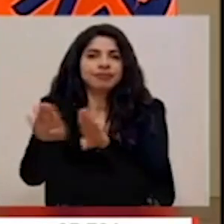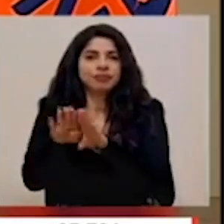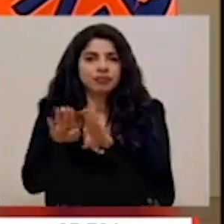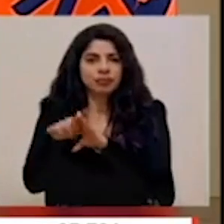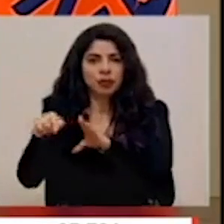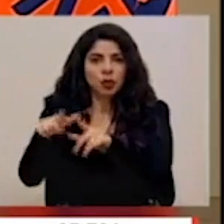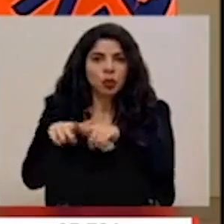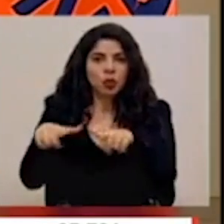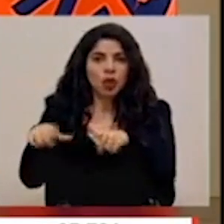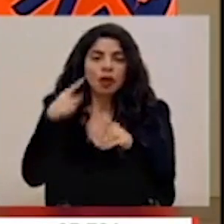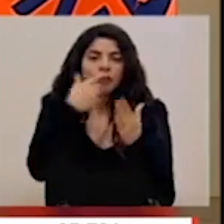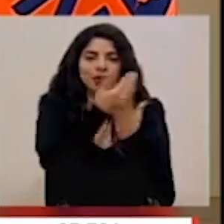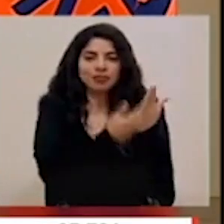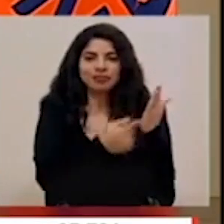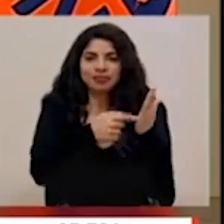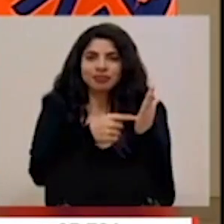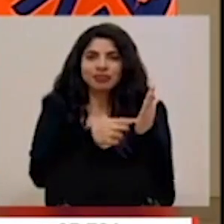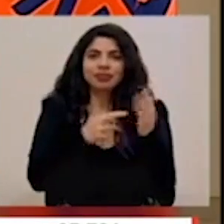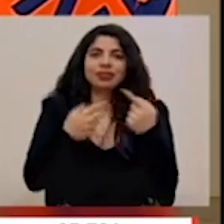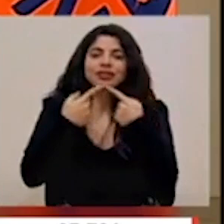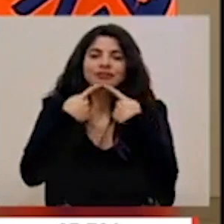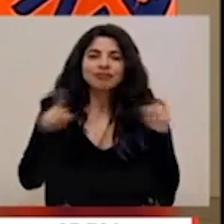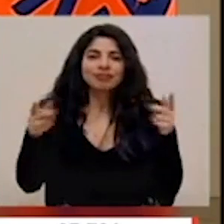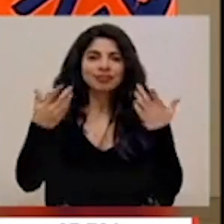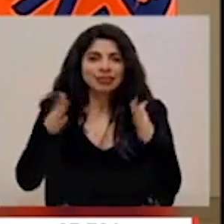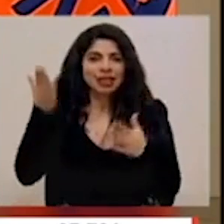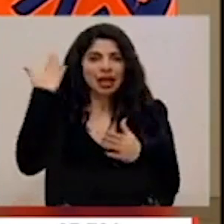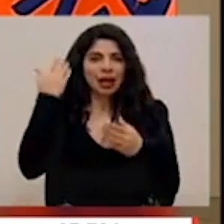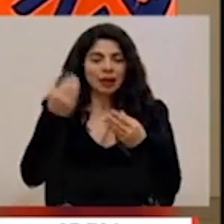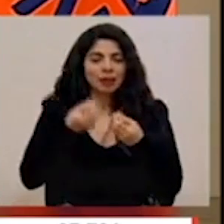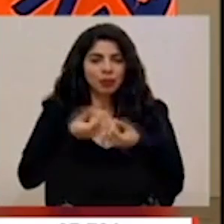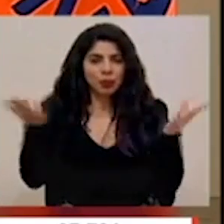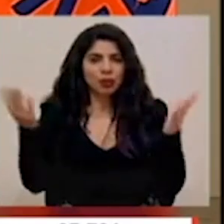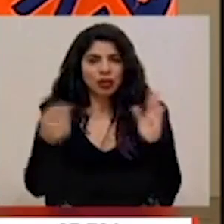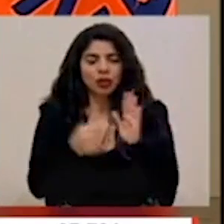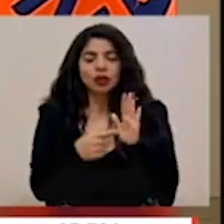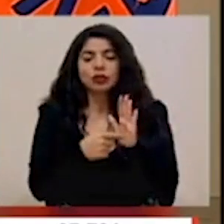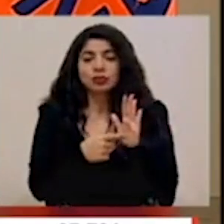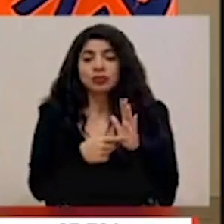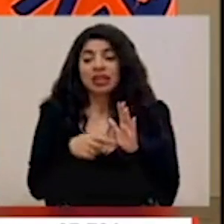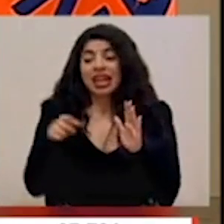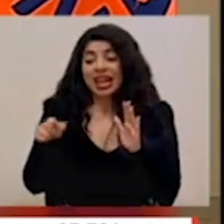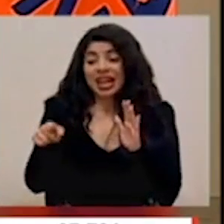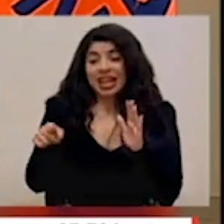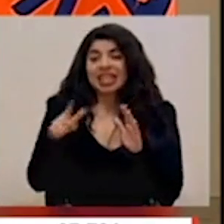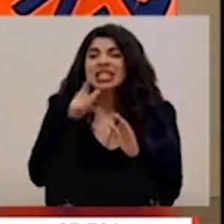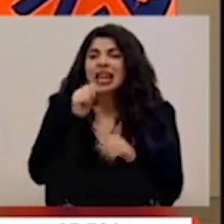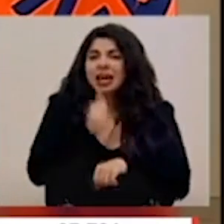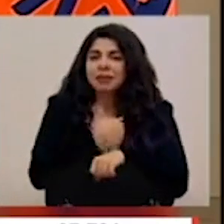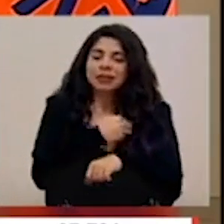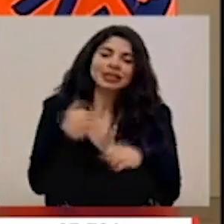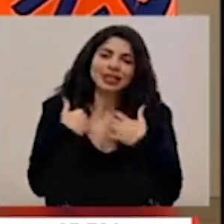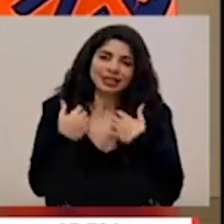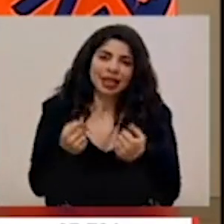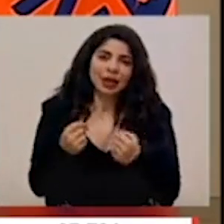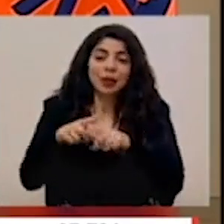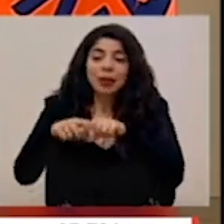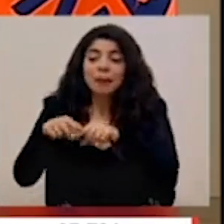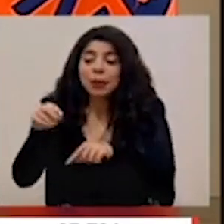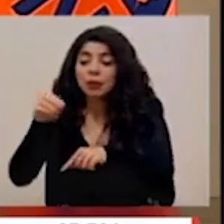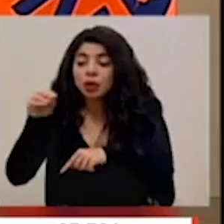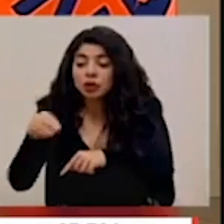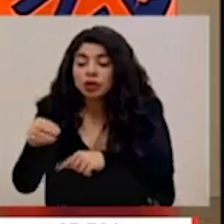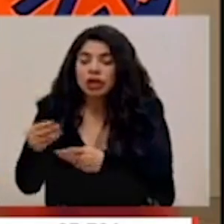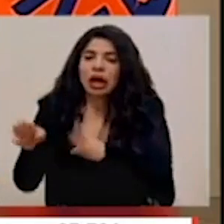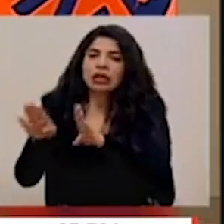resolución que al efecto público y estableció el Ministerio de Salud. Entonces, la